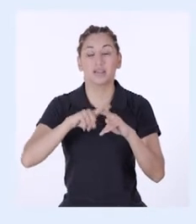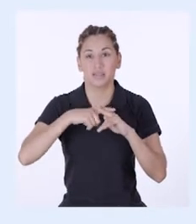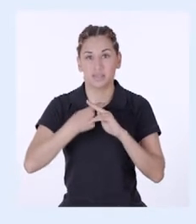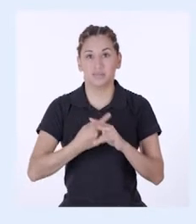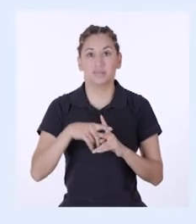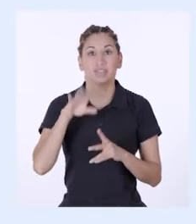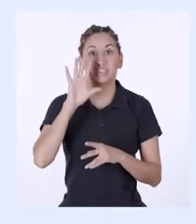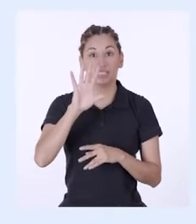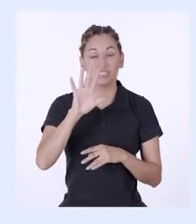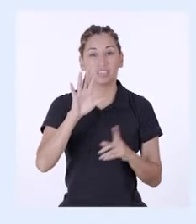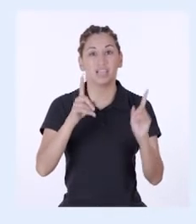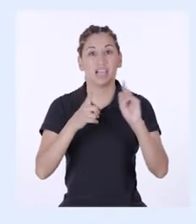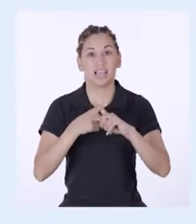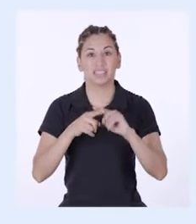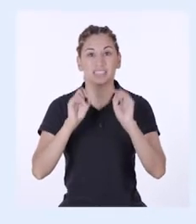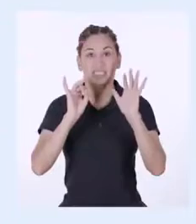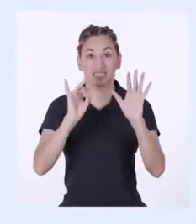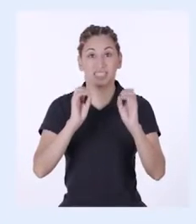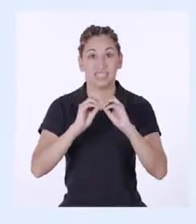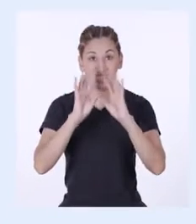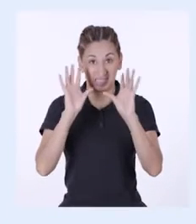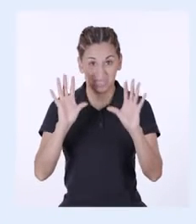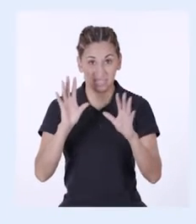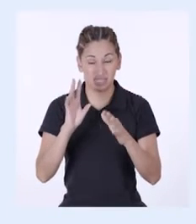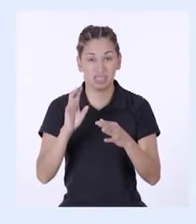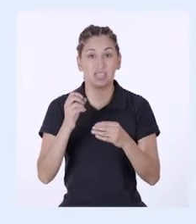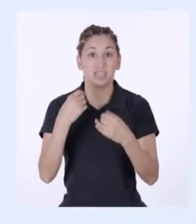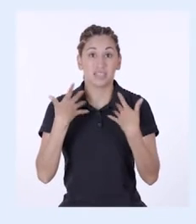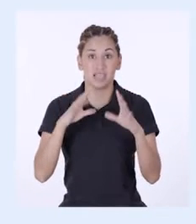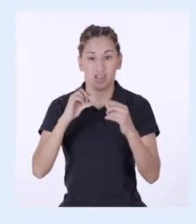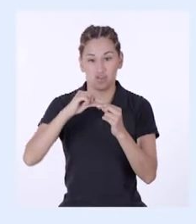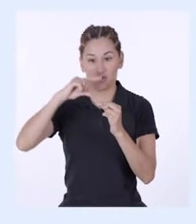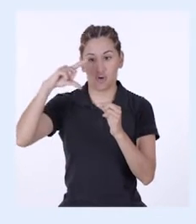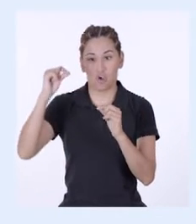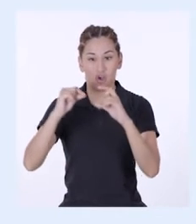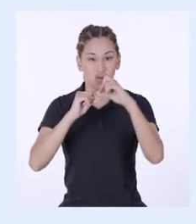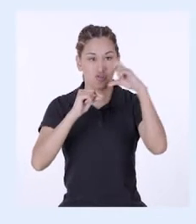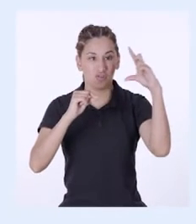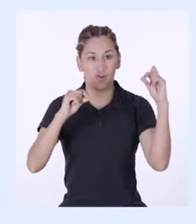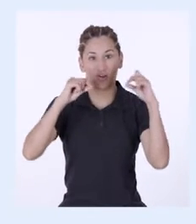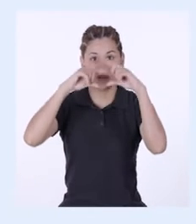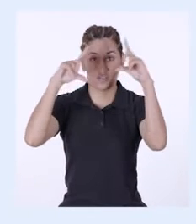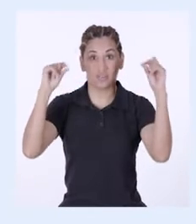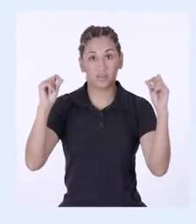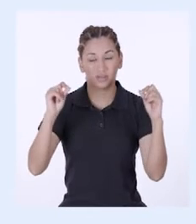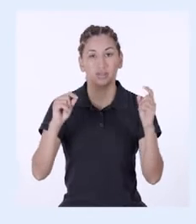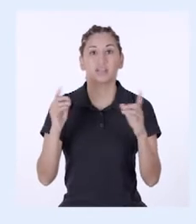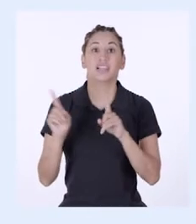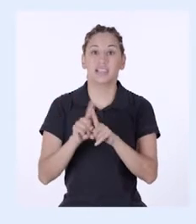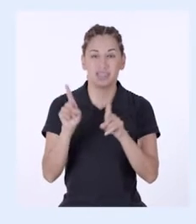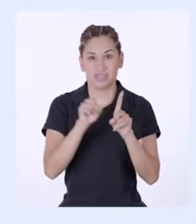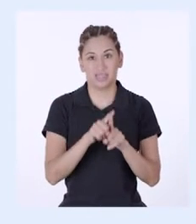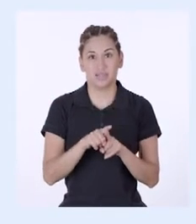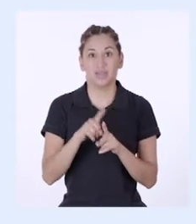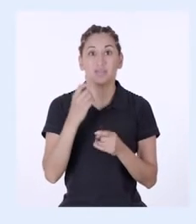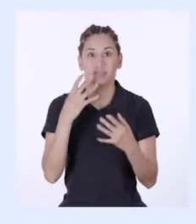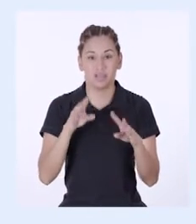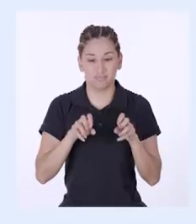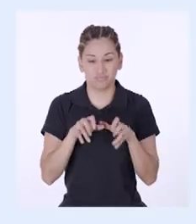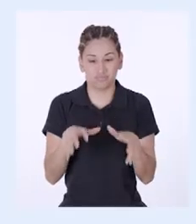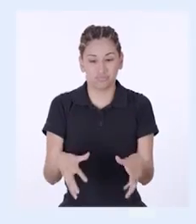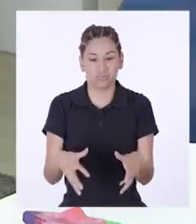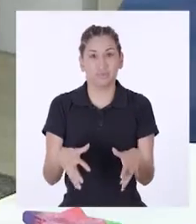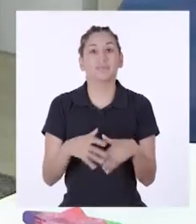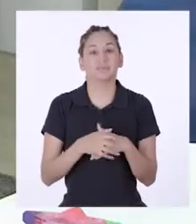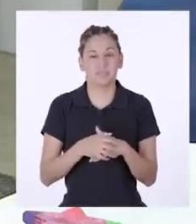germinar en unos 5 a 7 días y presentar hojas bien formadas, además de un buen enraizado.